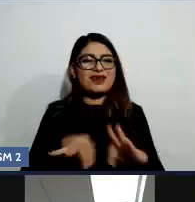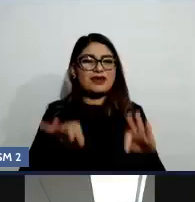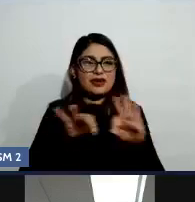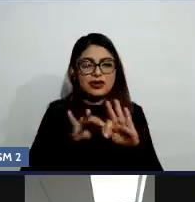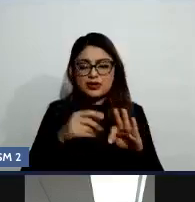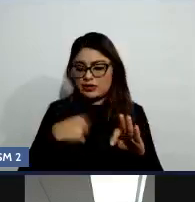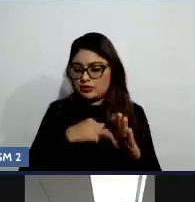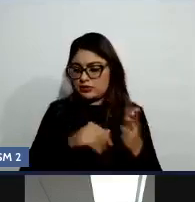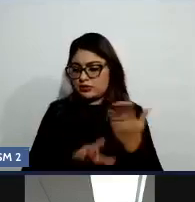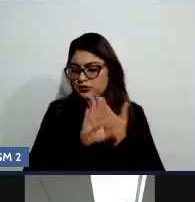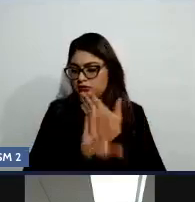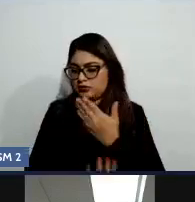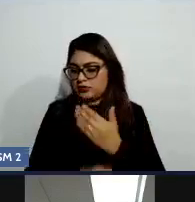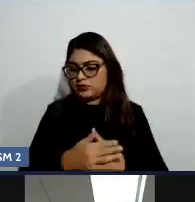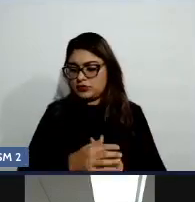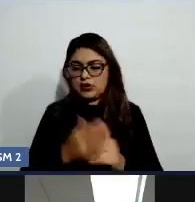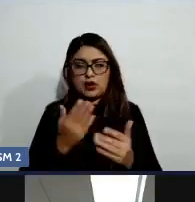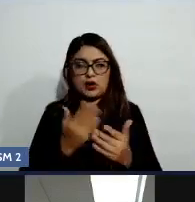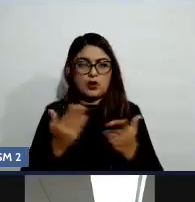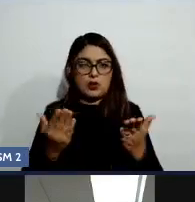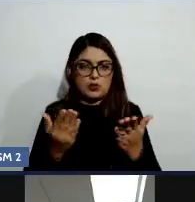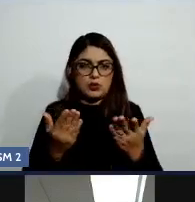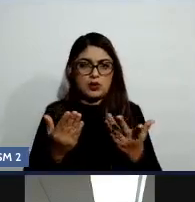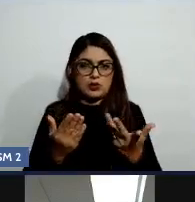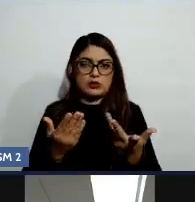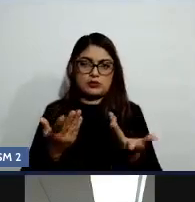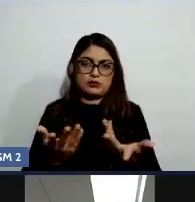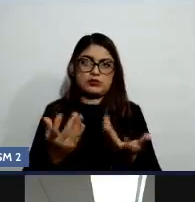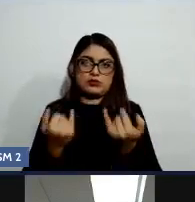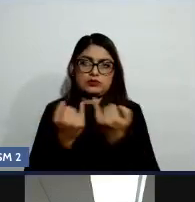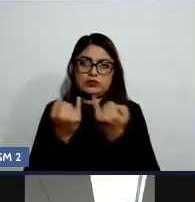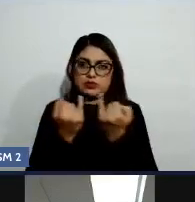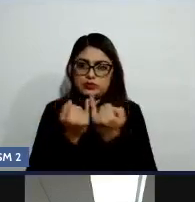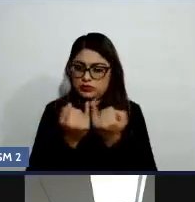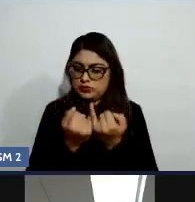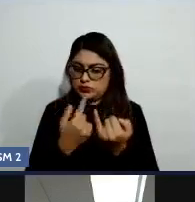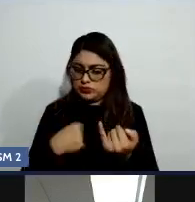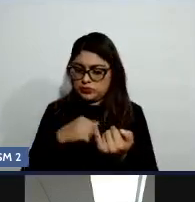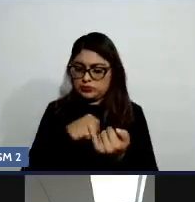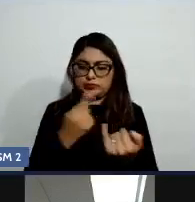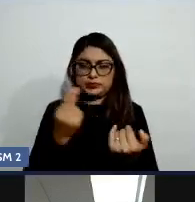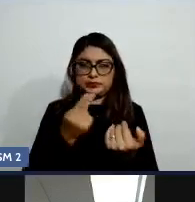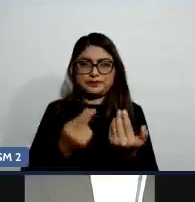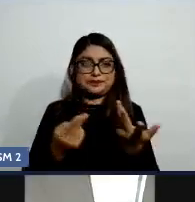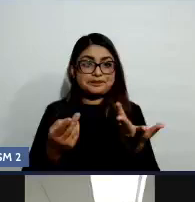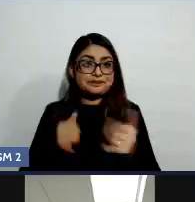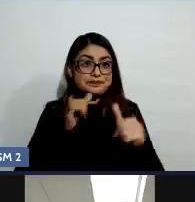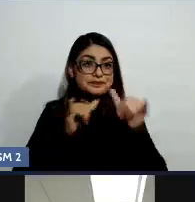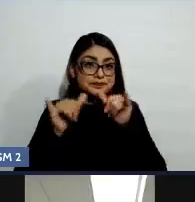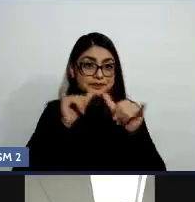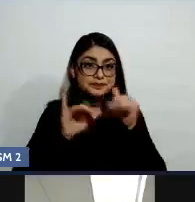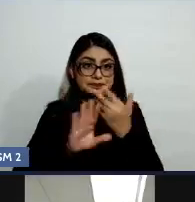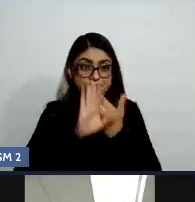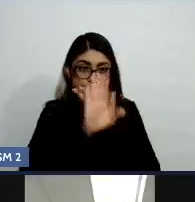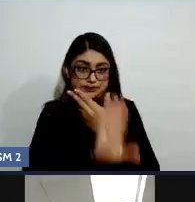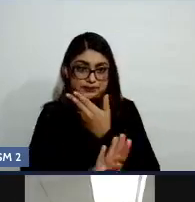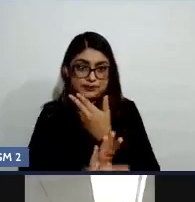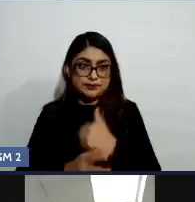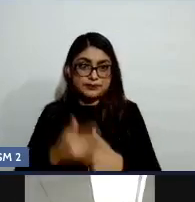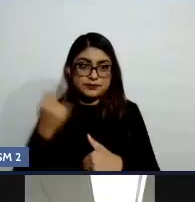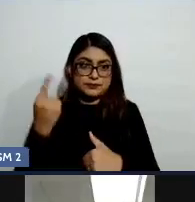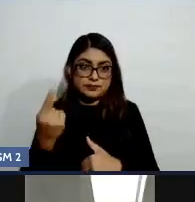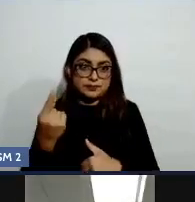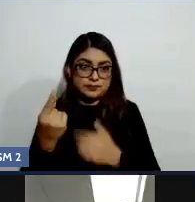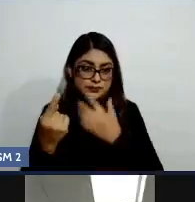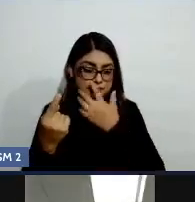se va a conducir, pues también evitar beber, ¿no? Porque, pues es, aunque no se